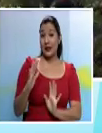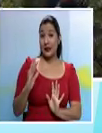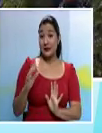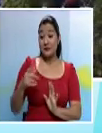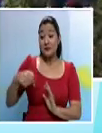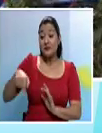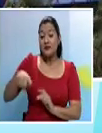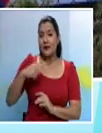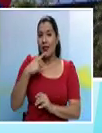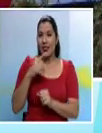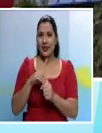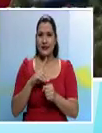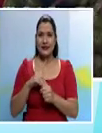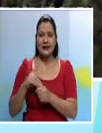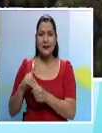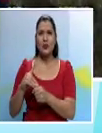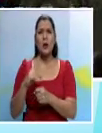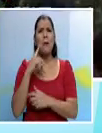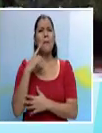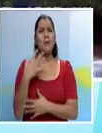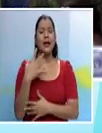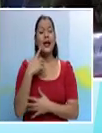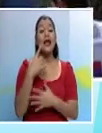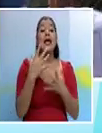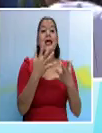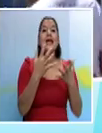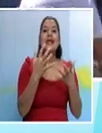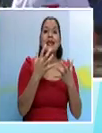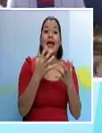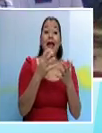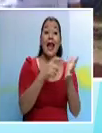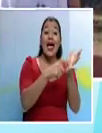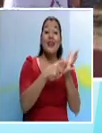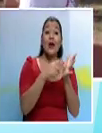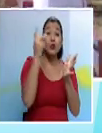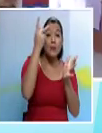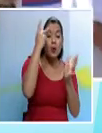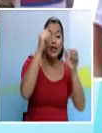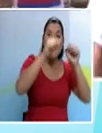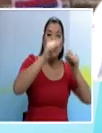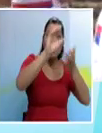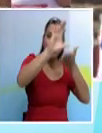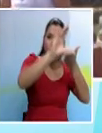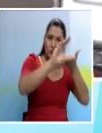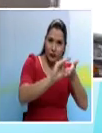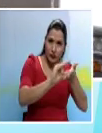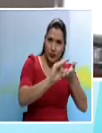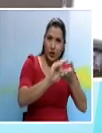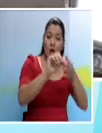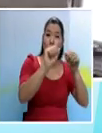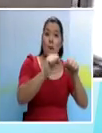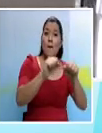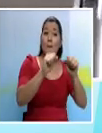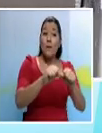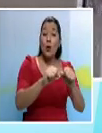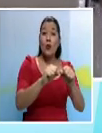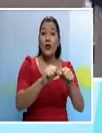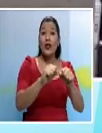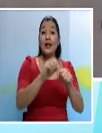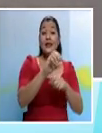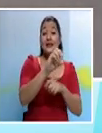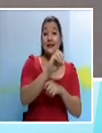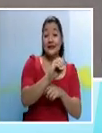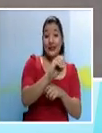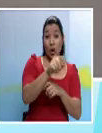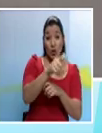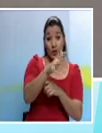criticado algunos diputados, que es reducir la deuda política en forma permanente, decir, darle carácter constitucional del 0,19%